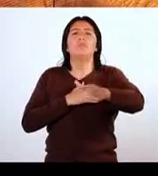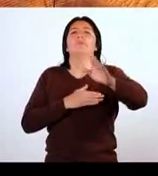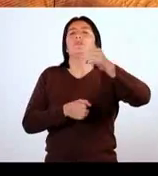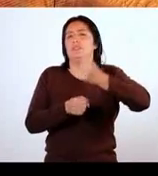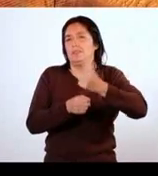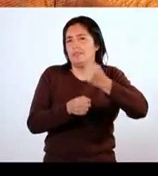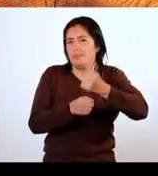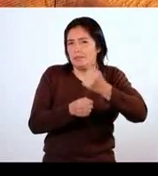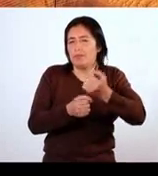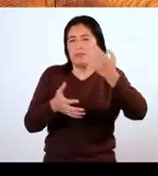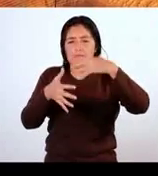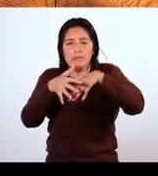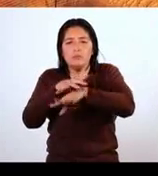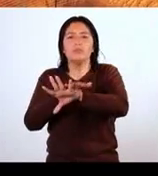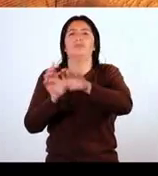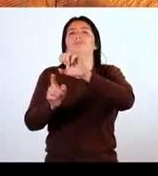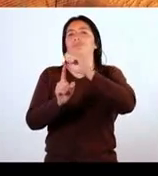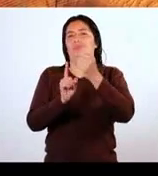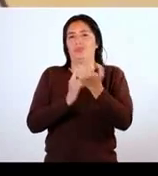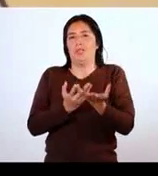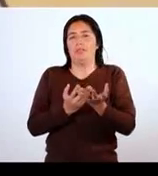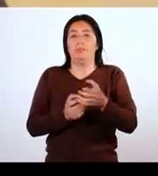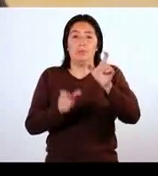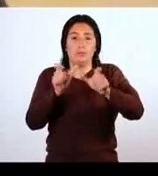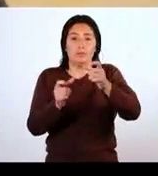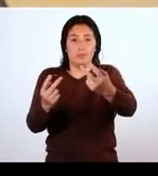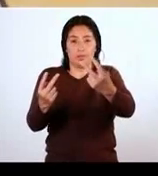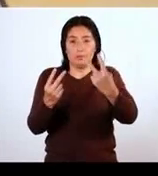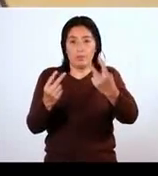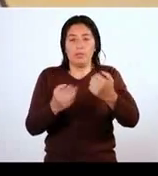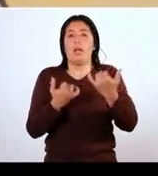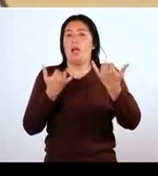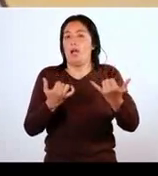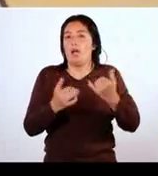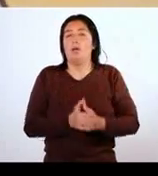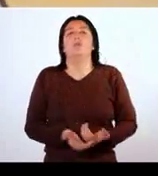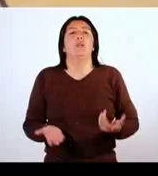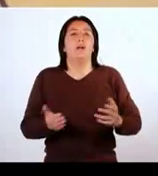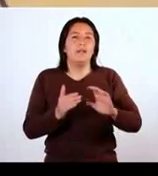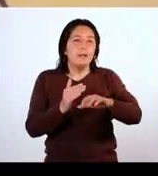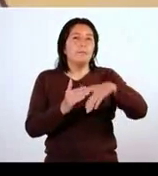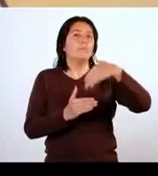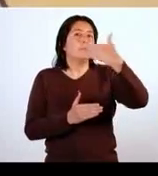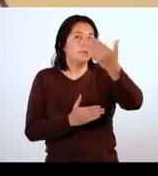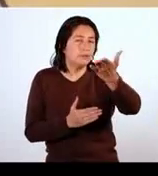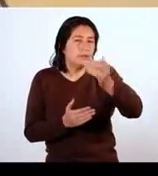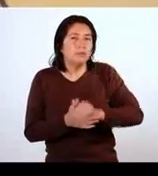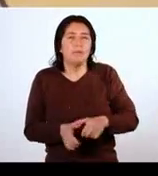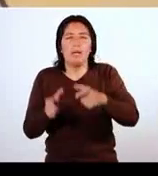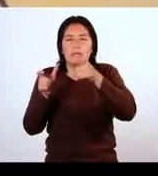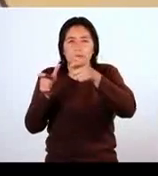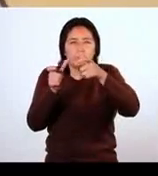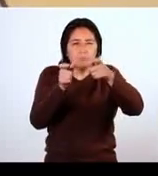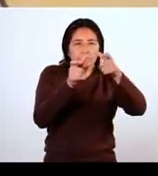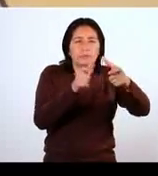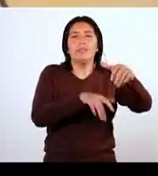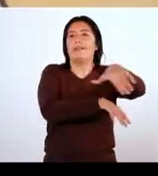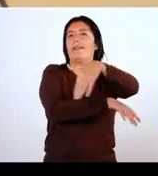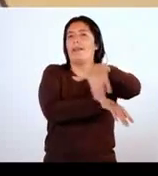importante que sigamos en esta tarea de inclusión social. Amigos, nos vamos a nuestra próxima secuencia,